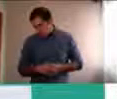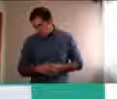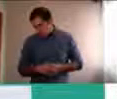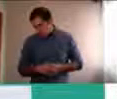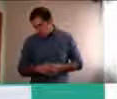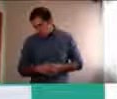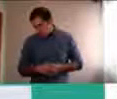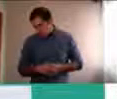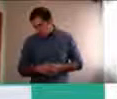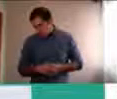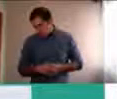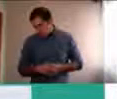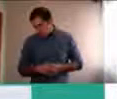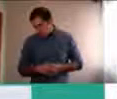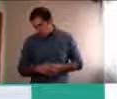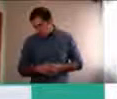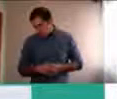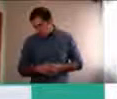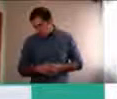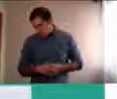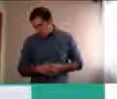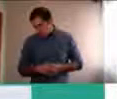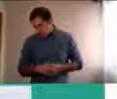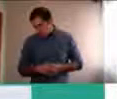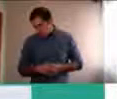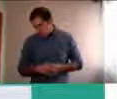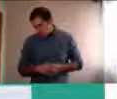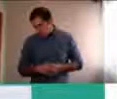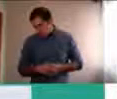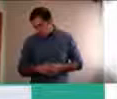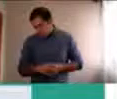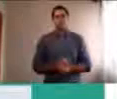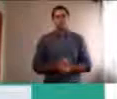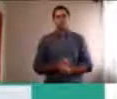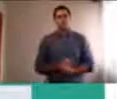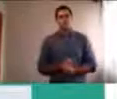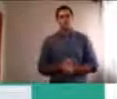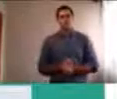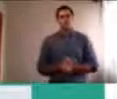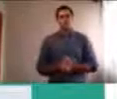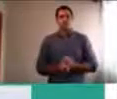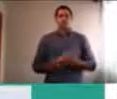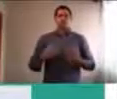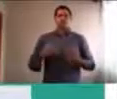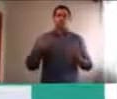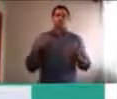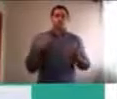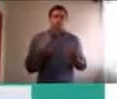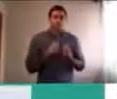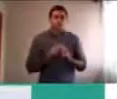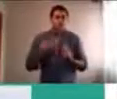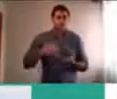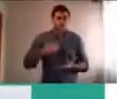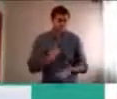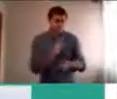descubra cuál es el instrumento que le va a servir a él, para después ya poder incorporarlo, y que forme parte de